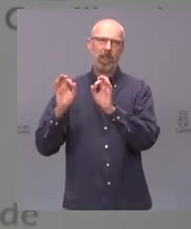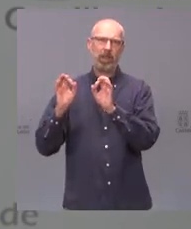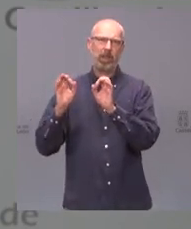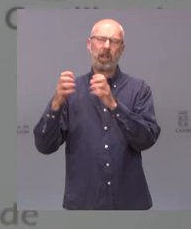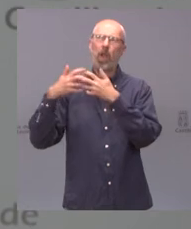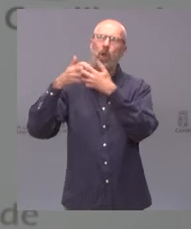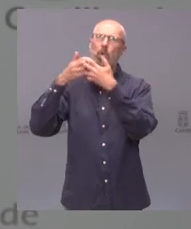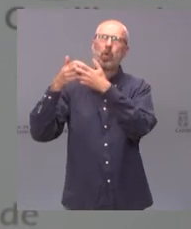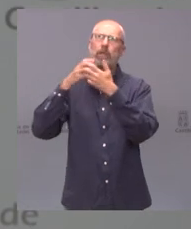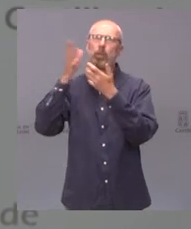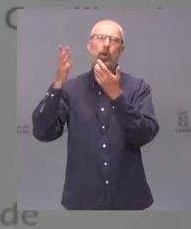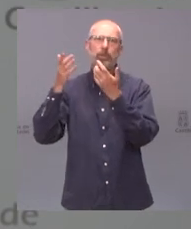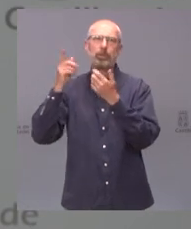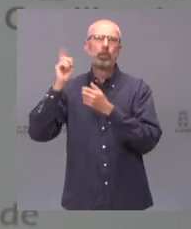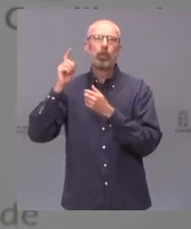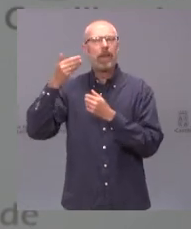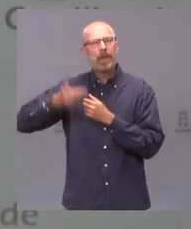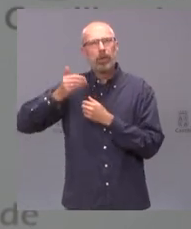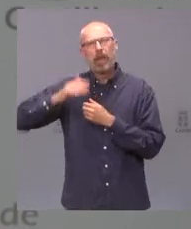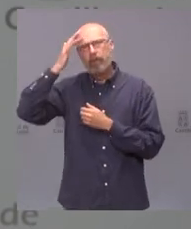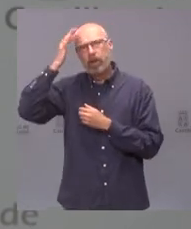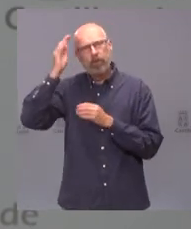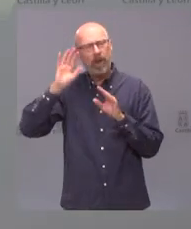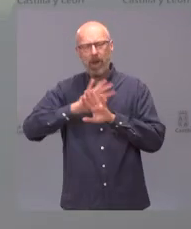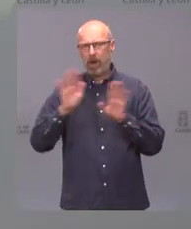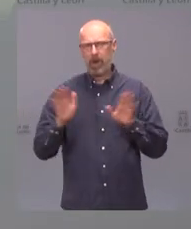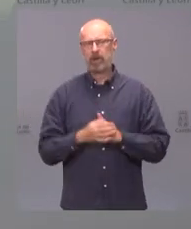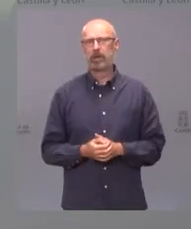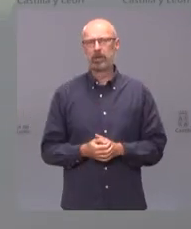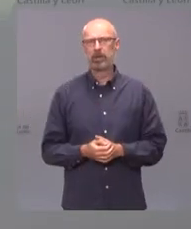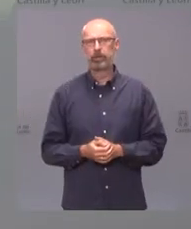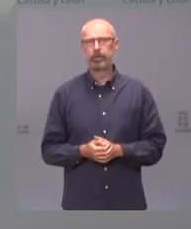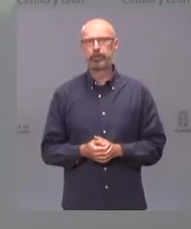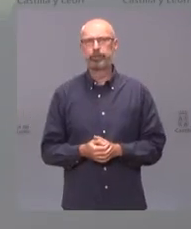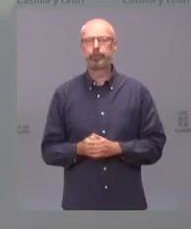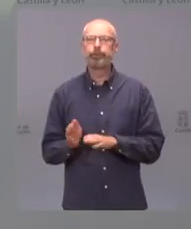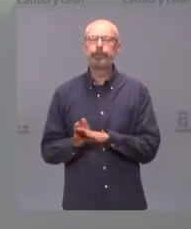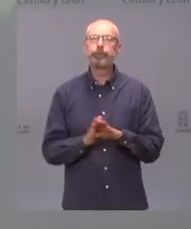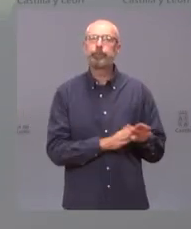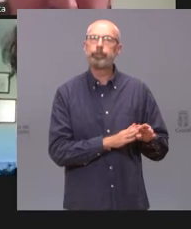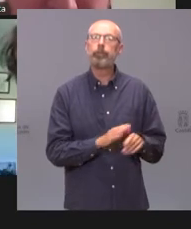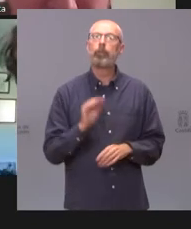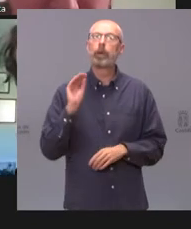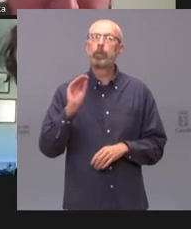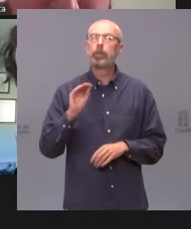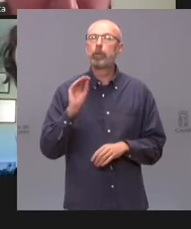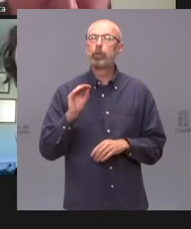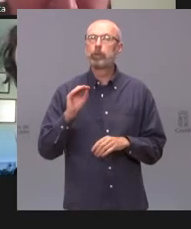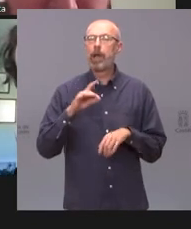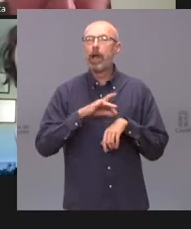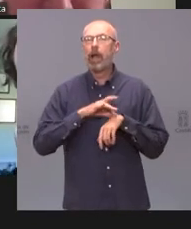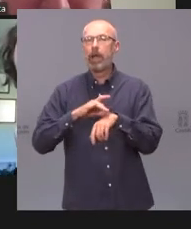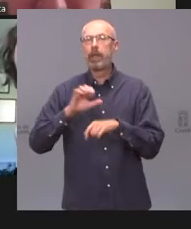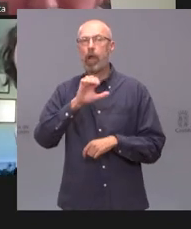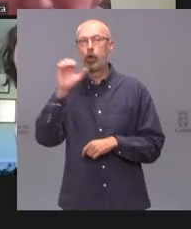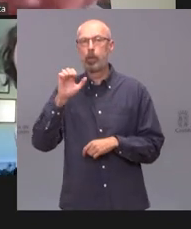allá de unos ideales propios y de un programa político propio pues avanzamos y vamos hasta la agencia Europa Press ahí está